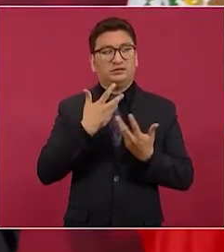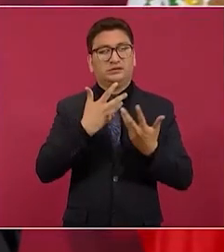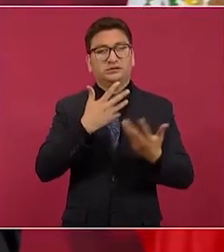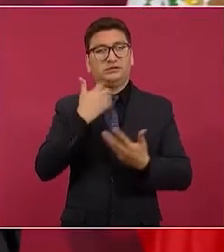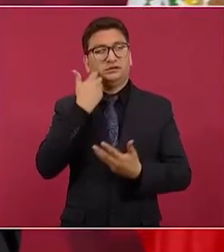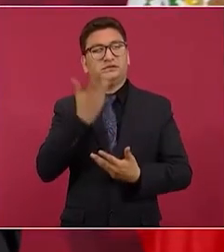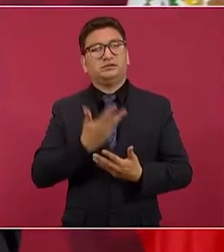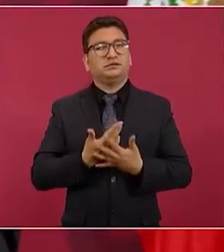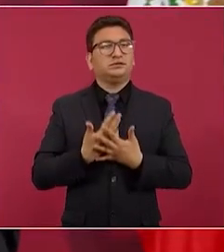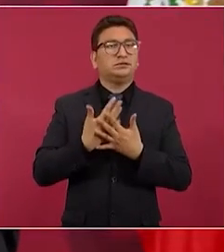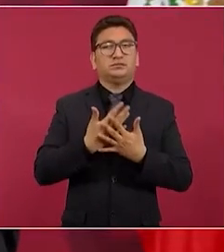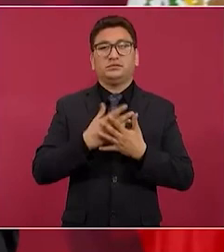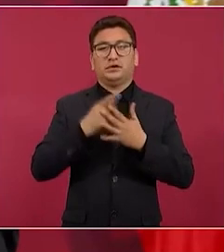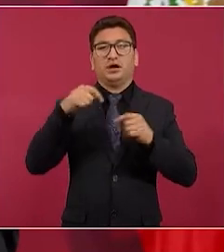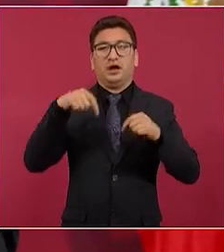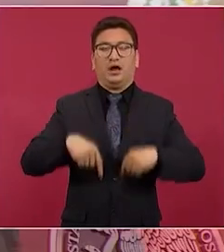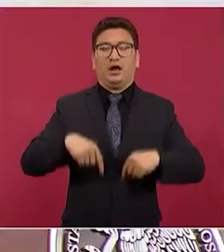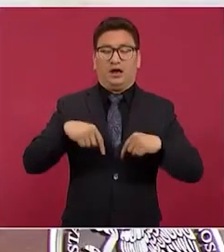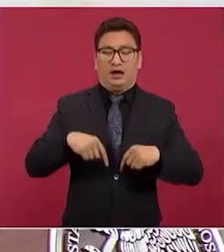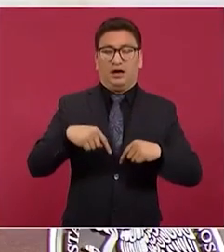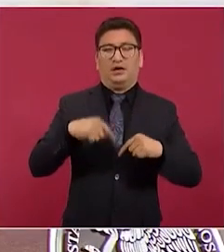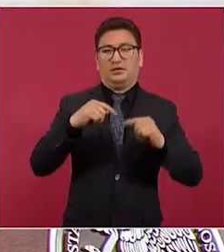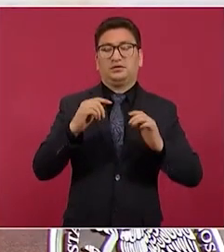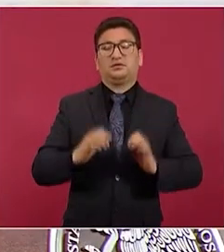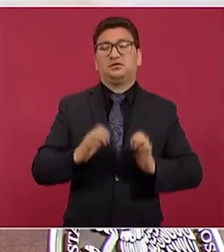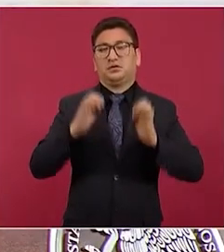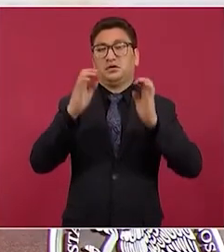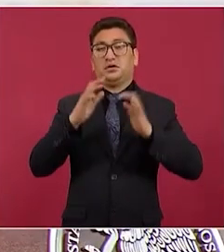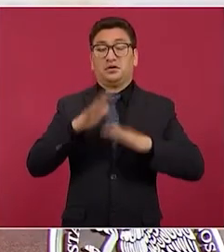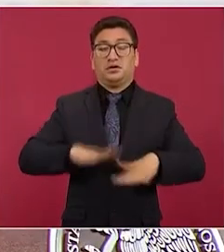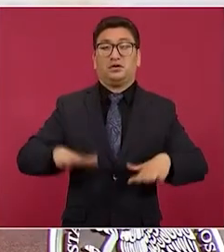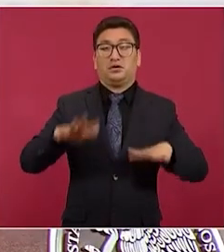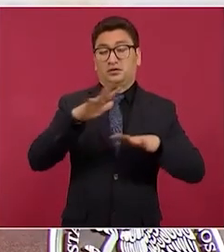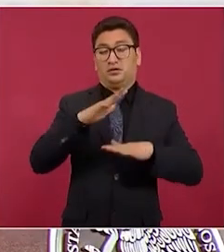el palacio o la catedral,